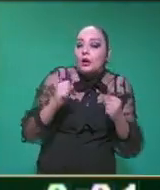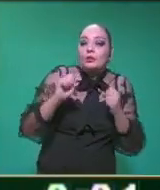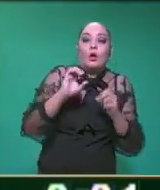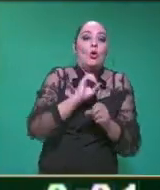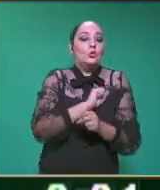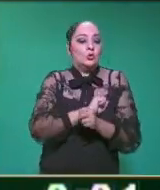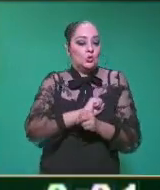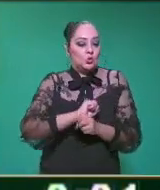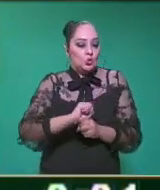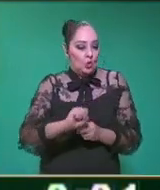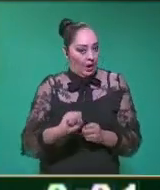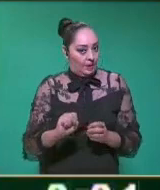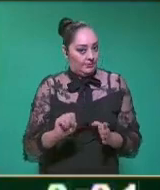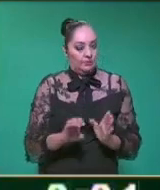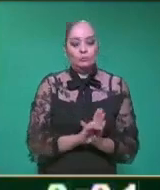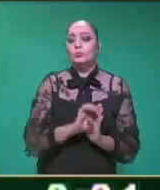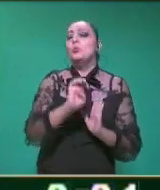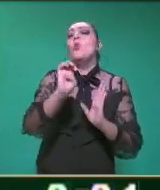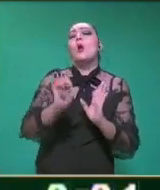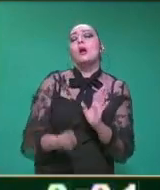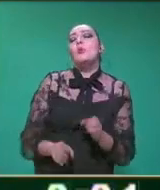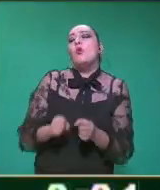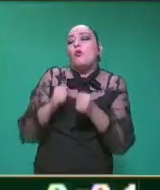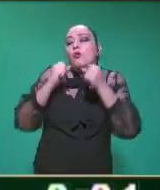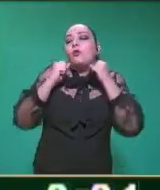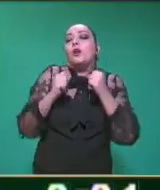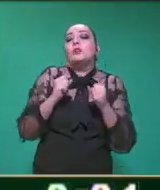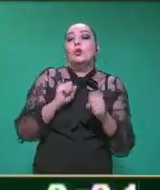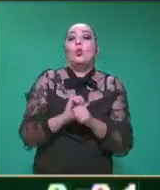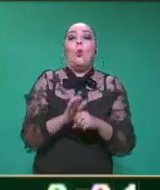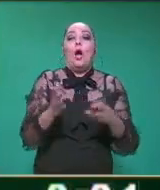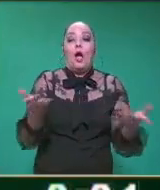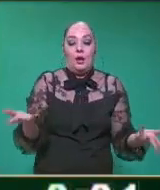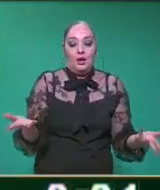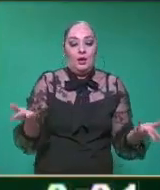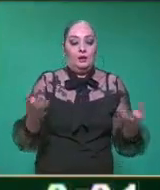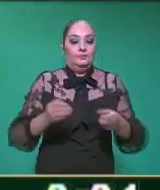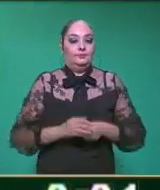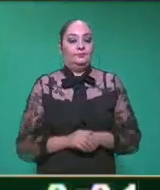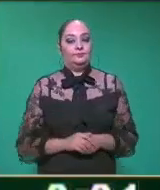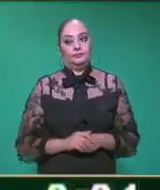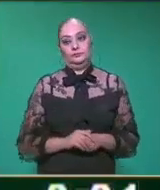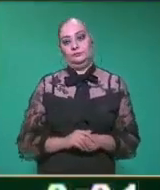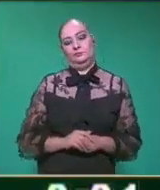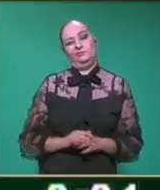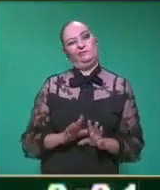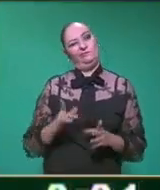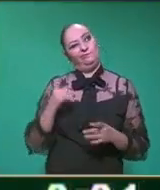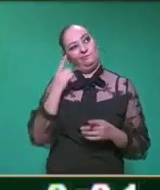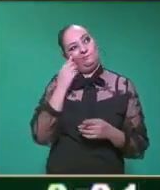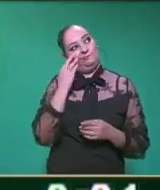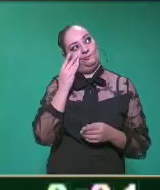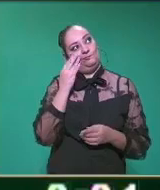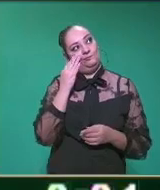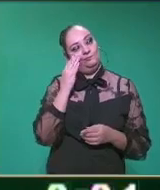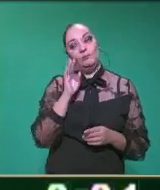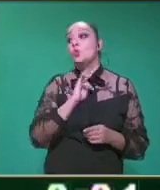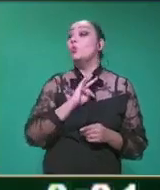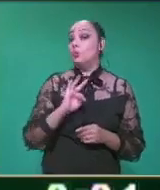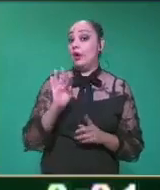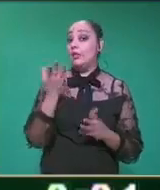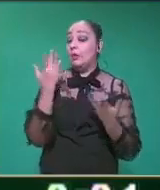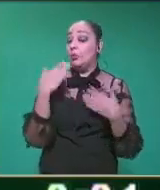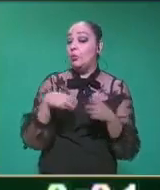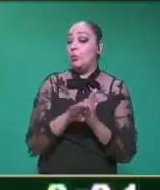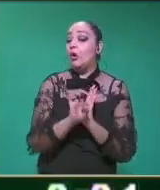sonido. Un ejemplo de sonido fuerte, maestra, ¿cuál puede ser? Un ejemplo de sonido fuerte, puede ser, por ejemplo,